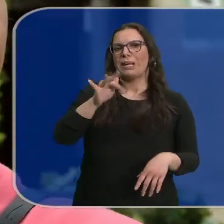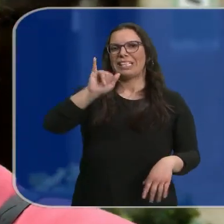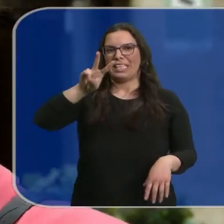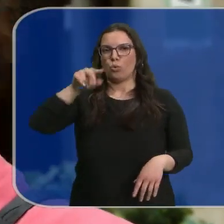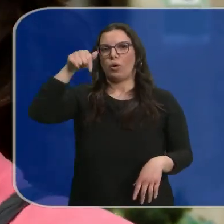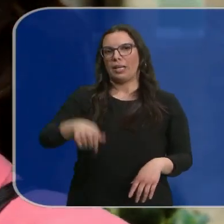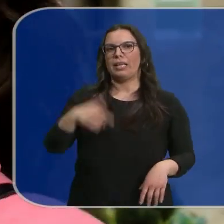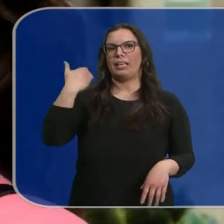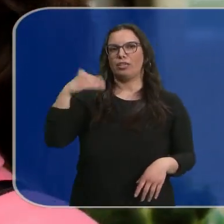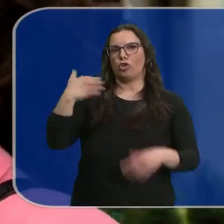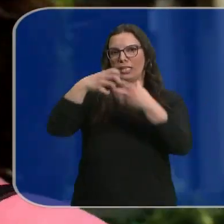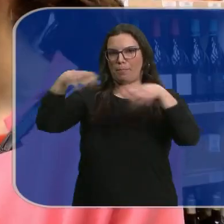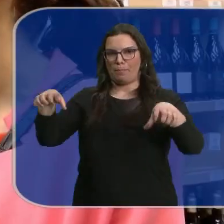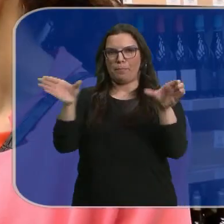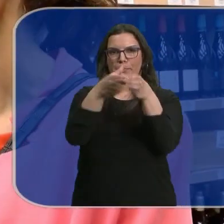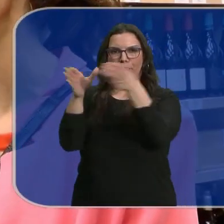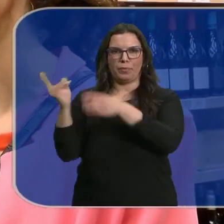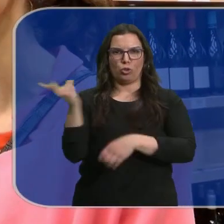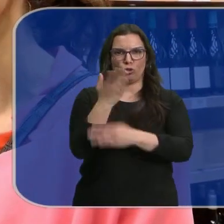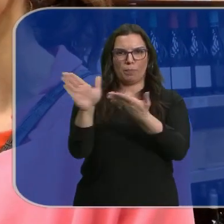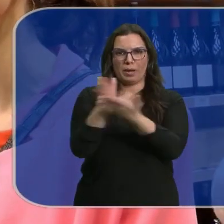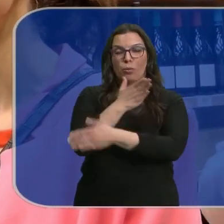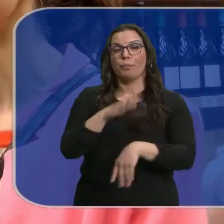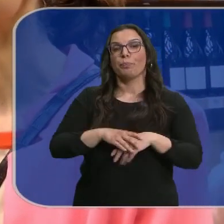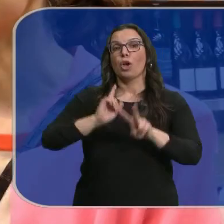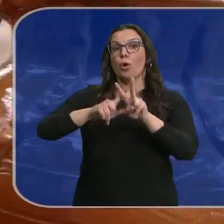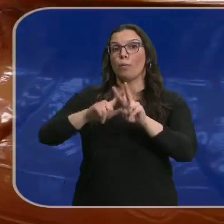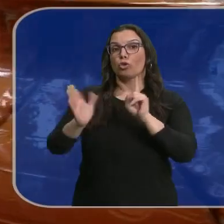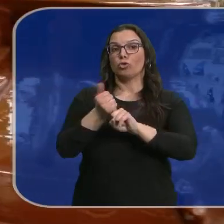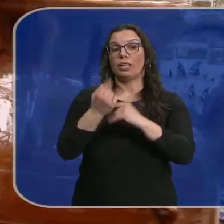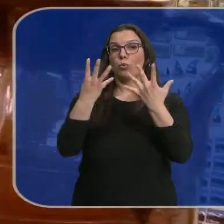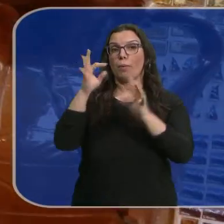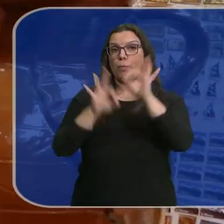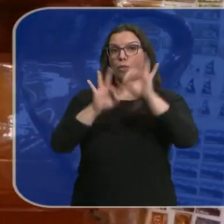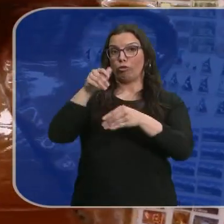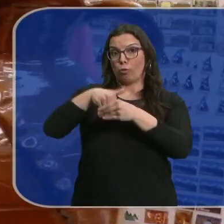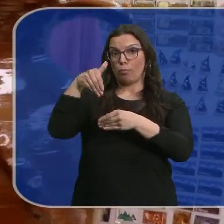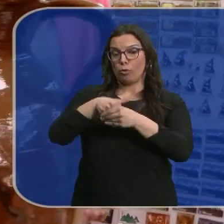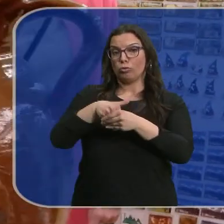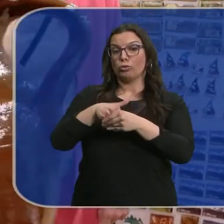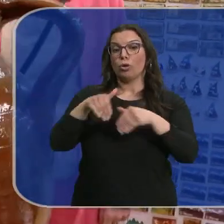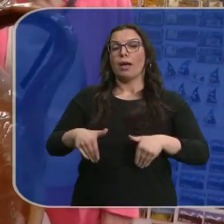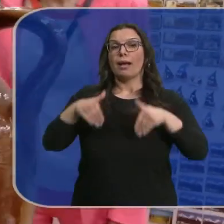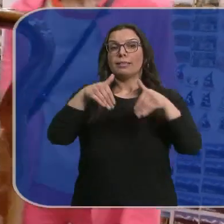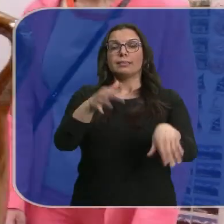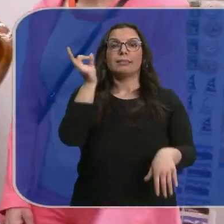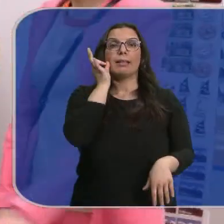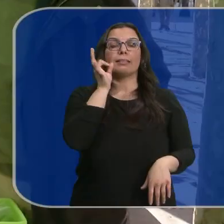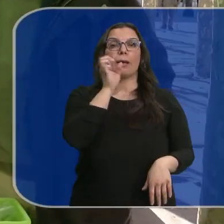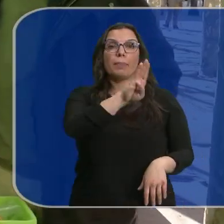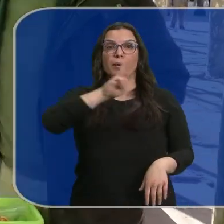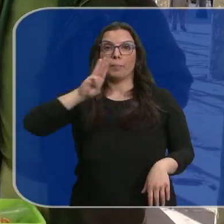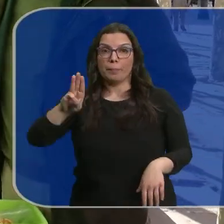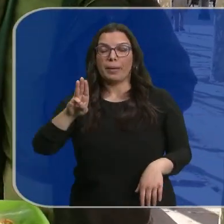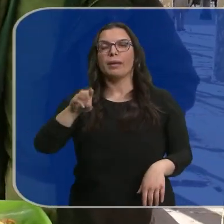Unida, que en Soria se presentan por separado. Vox lograría el 9% del respaldo electoral y la candidata del Partido Popular, Belén